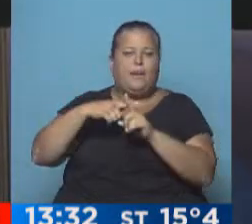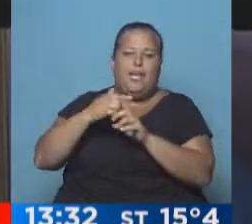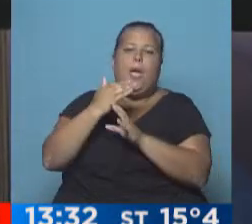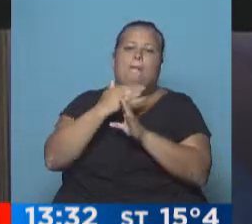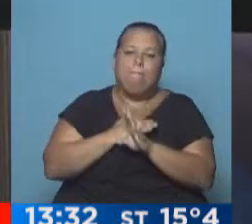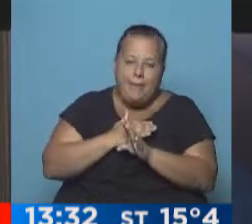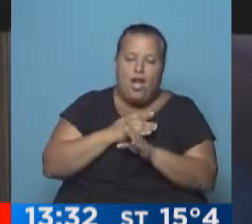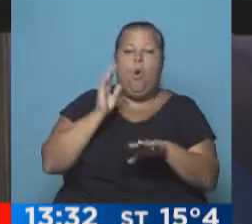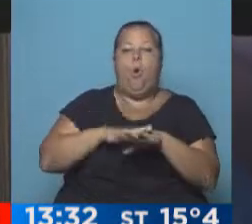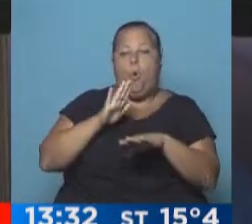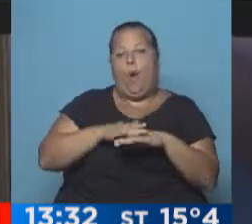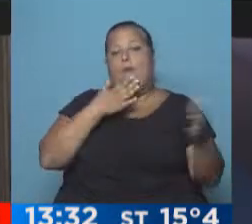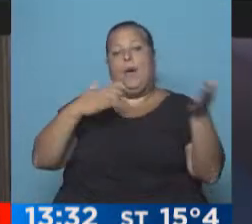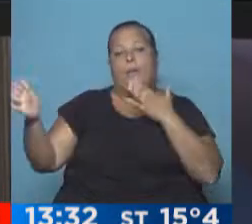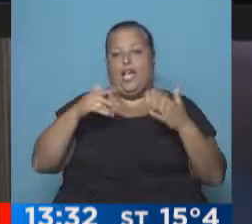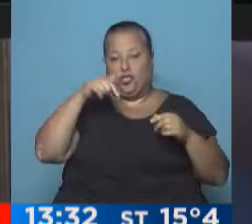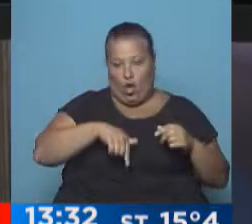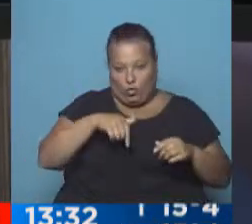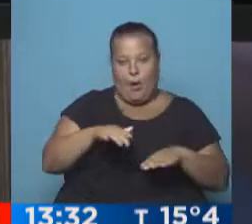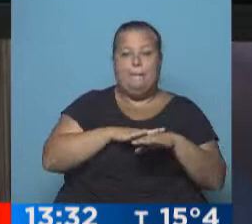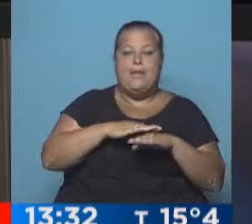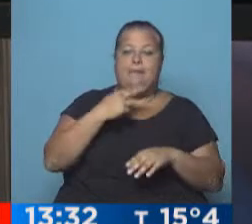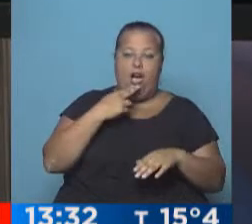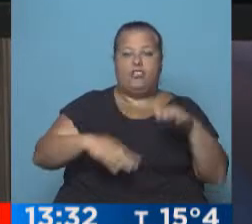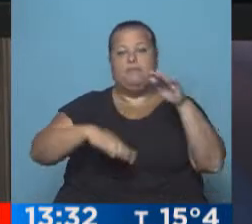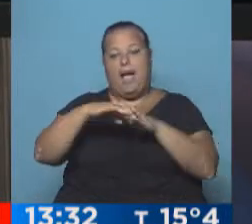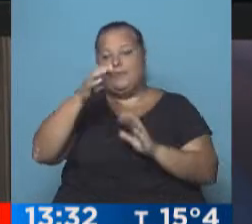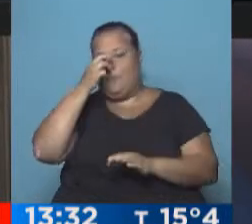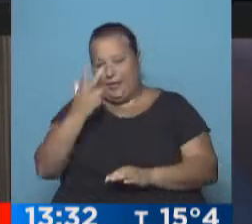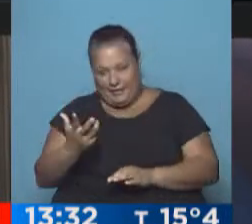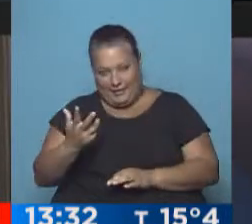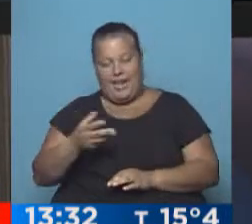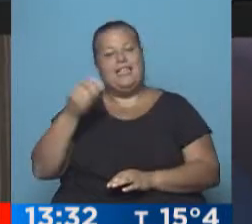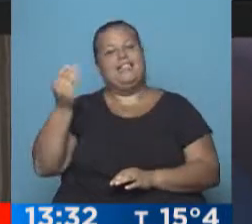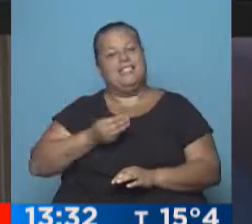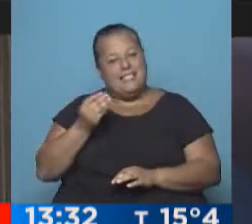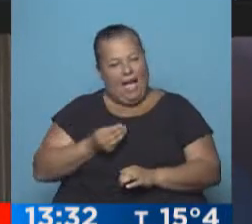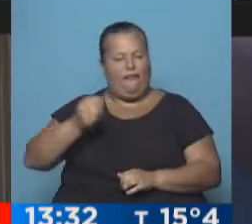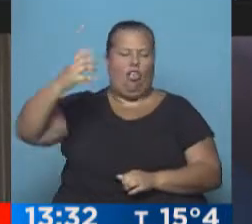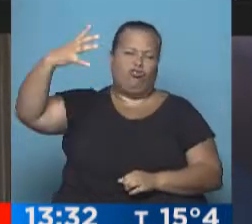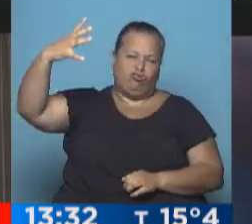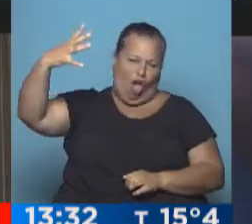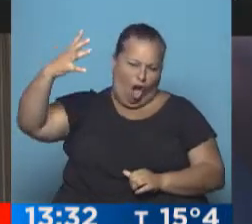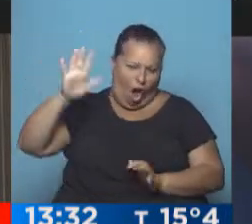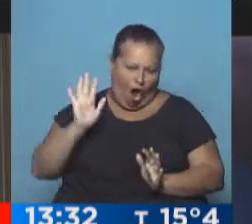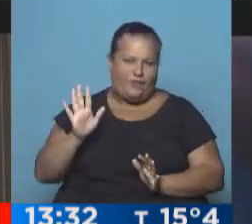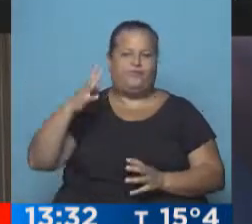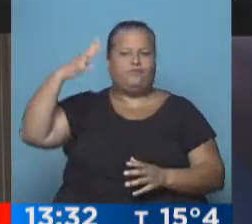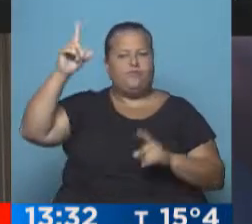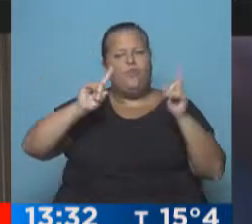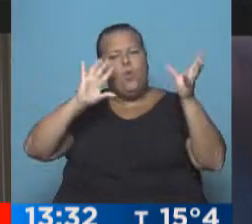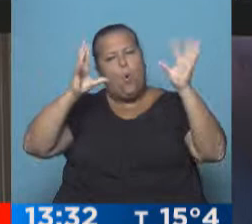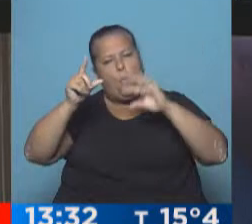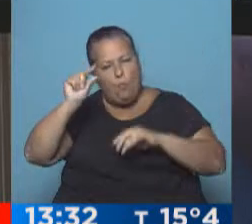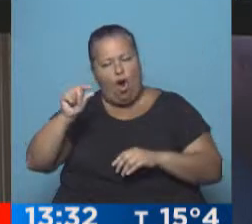temperatura por el efecto del viento sur, la mínima, 11, máxima, 23, sábado, solazo, solo alguna